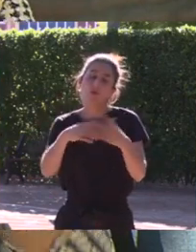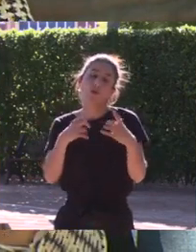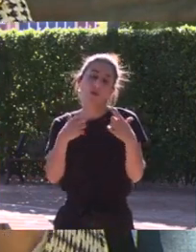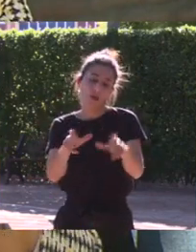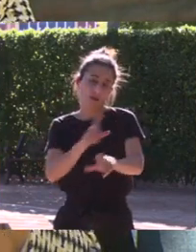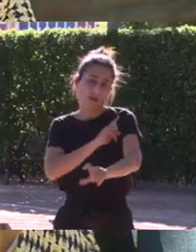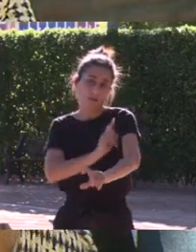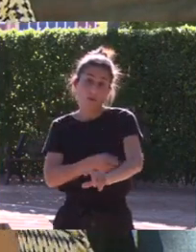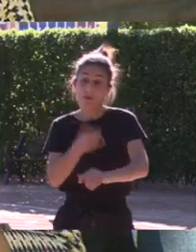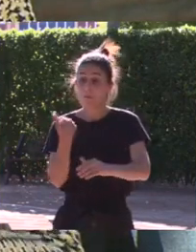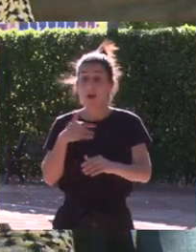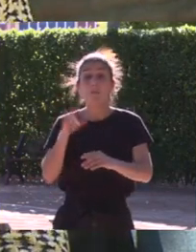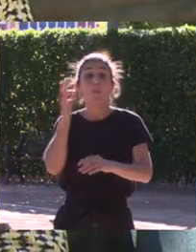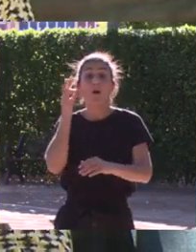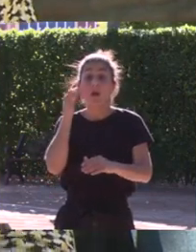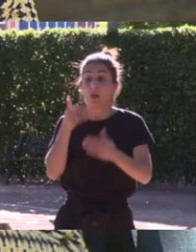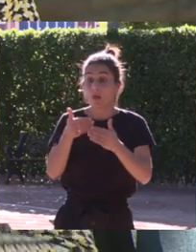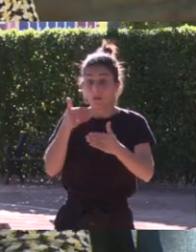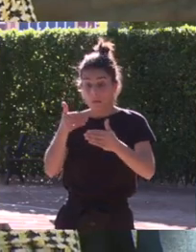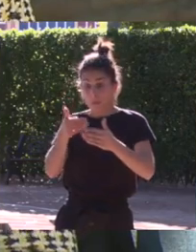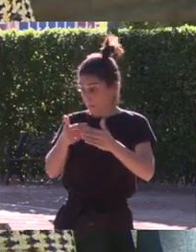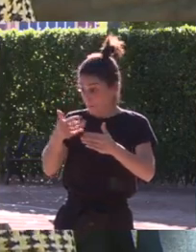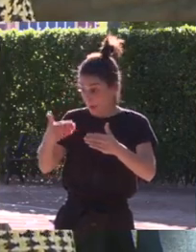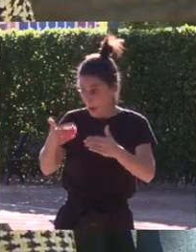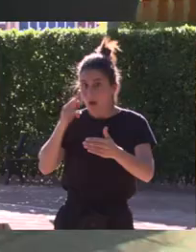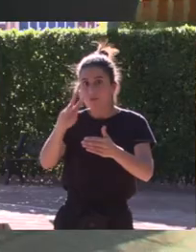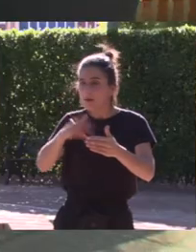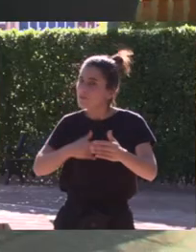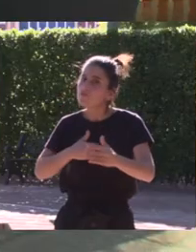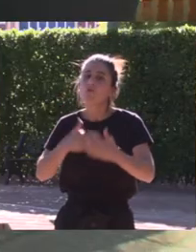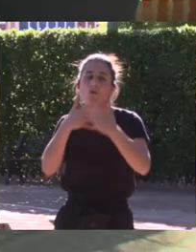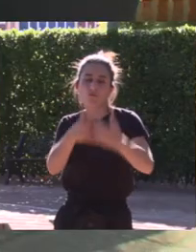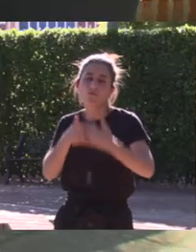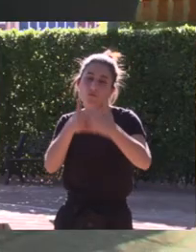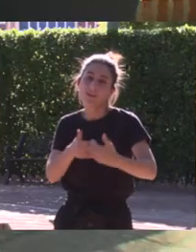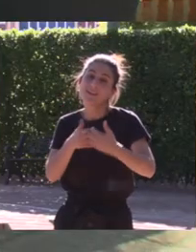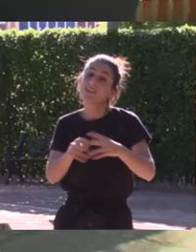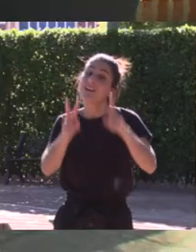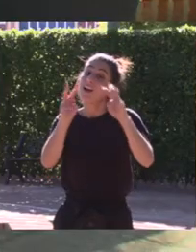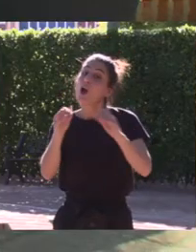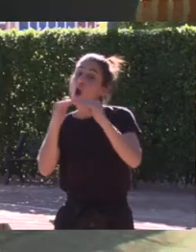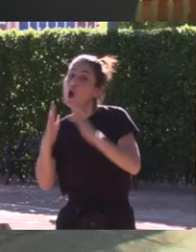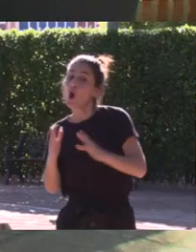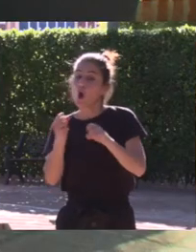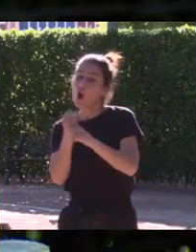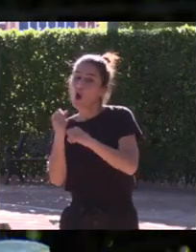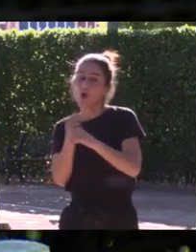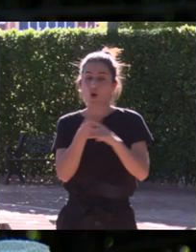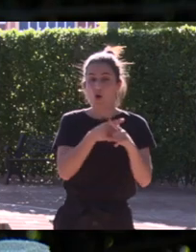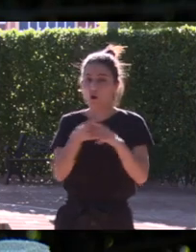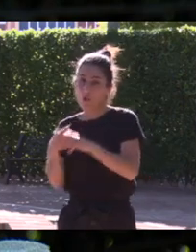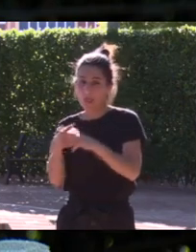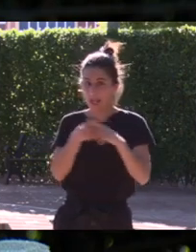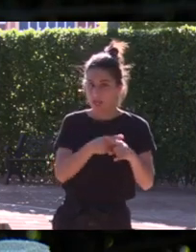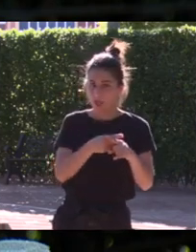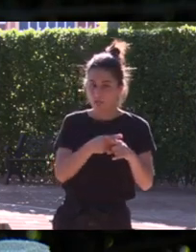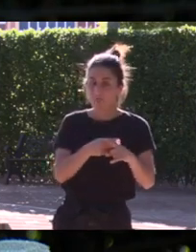detrás ya lo vean como el camino natural y eso es muy importante la conciliación la palabra por excelencia la